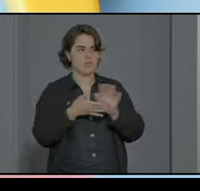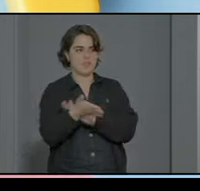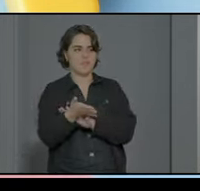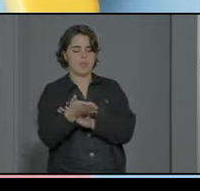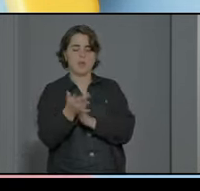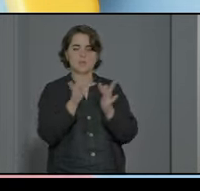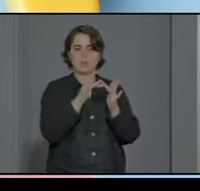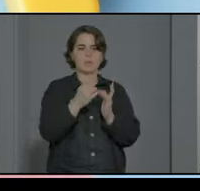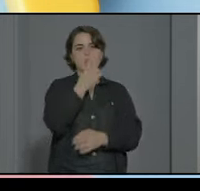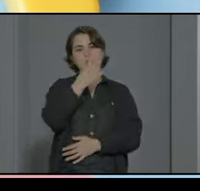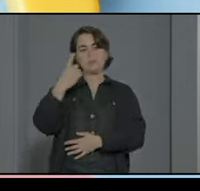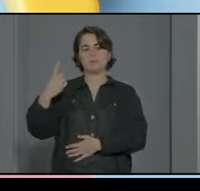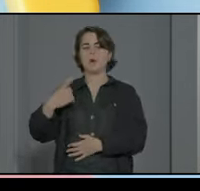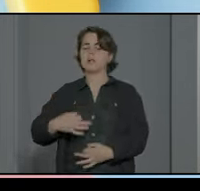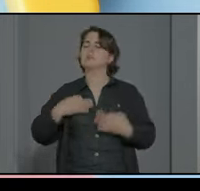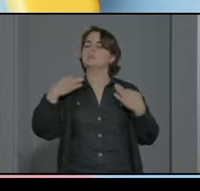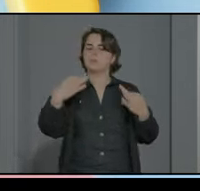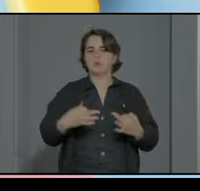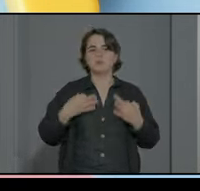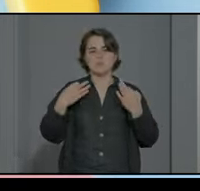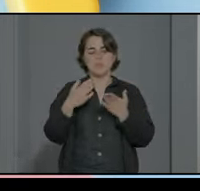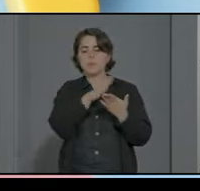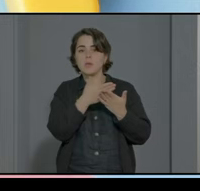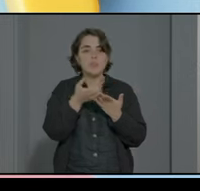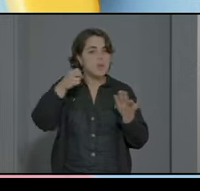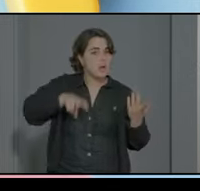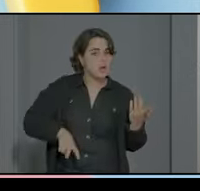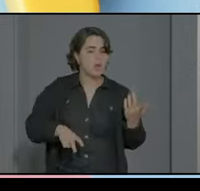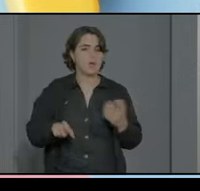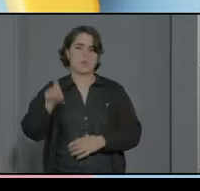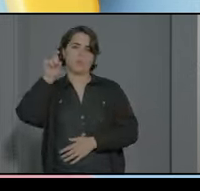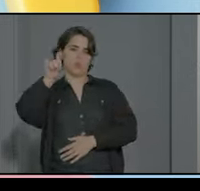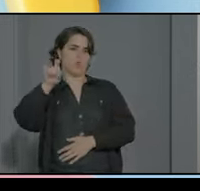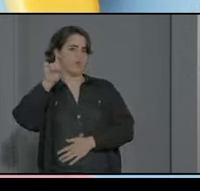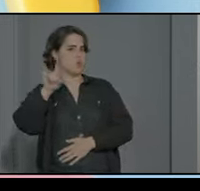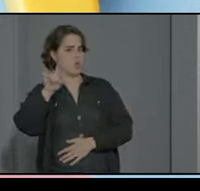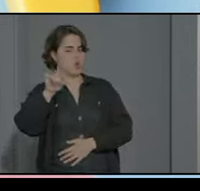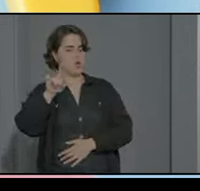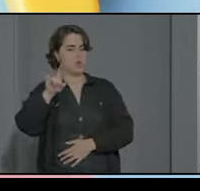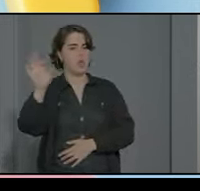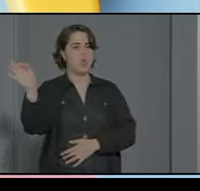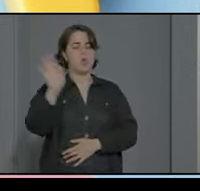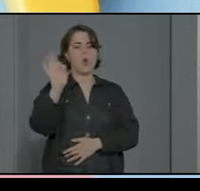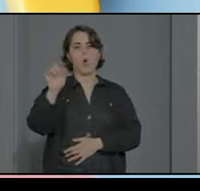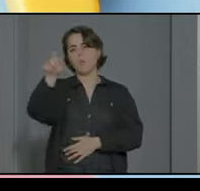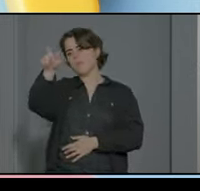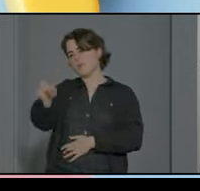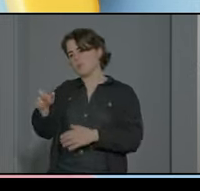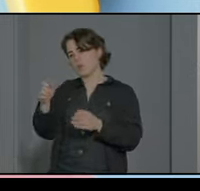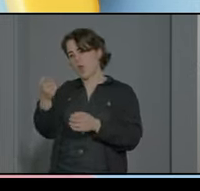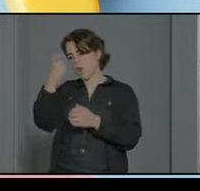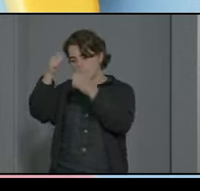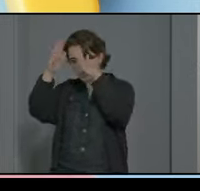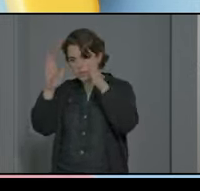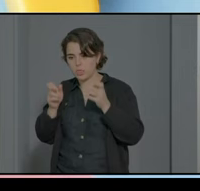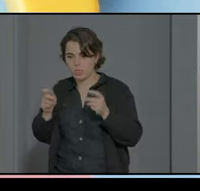interacción individual siempre mediada por el profesor o la persona que está atendiendo al alumno